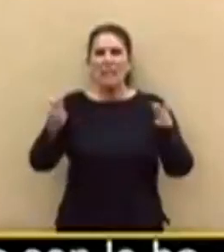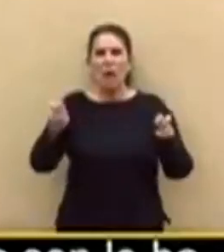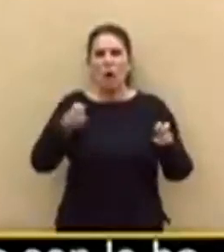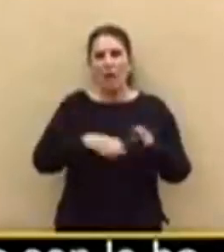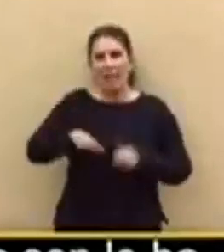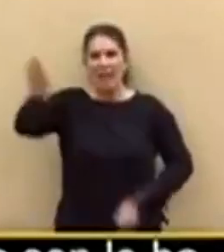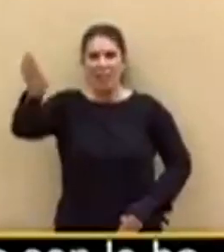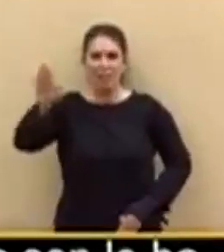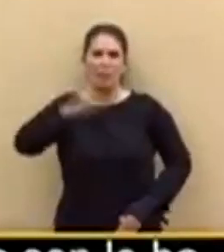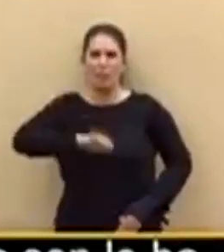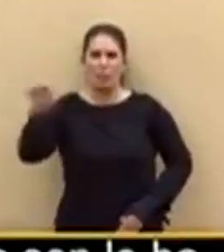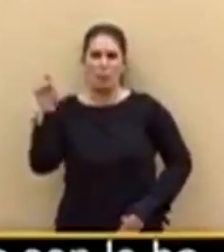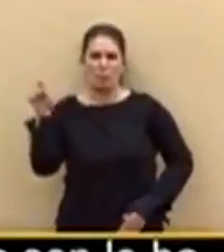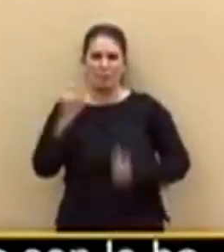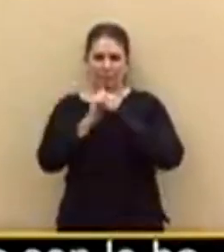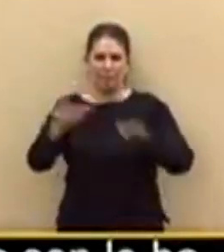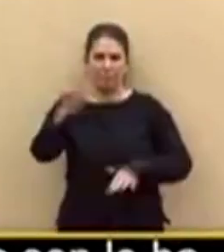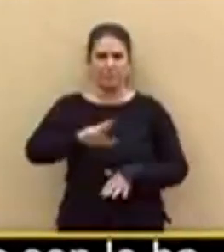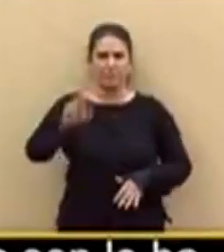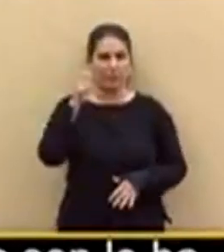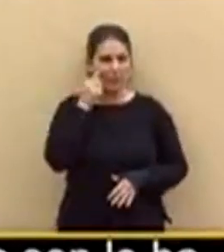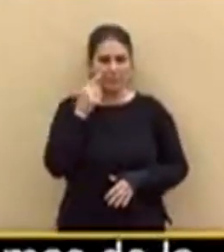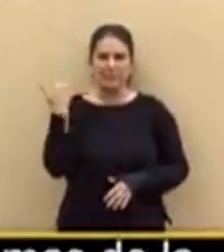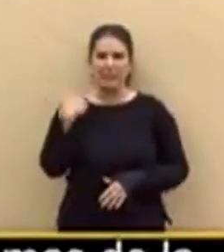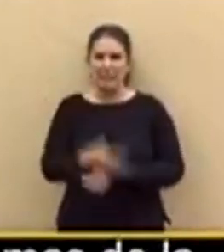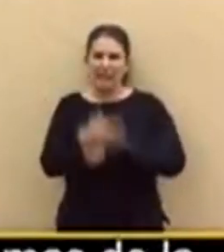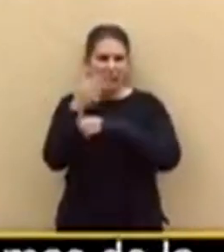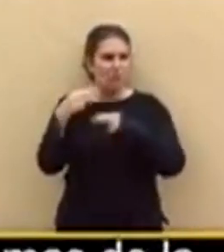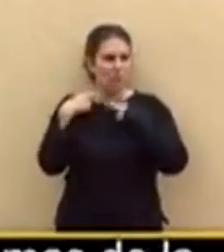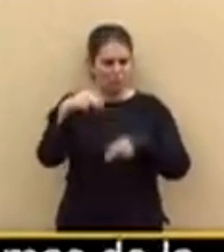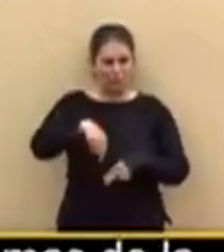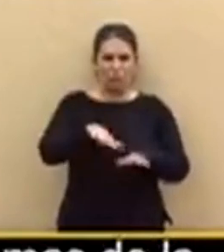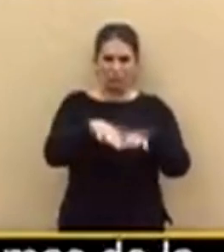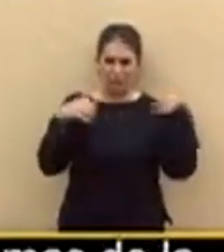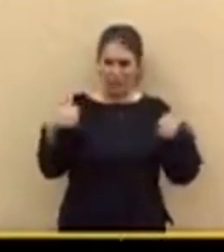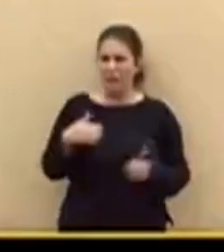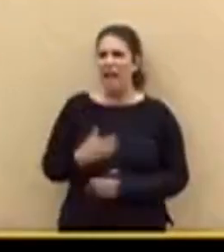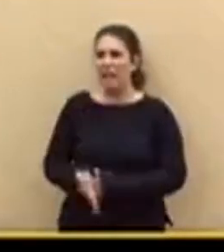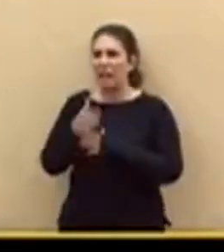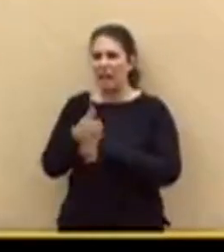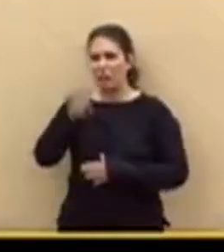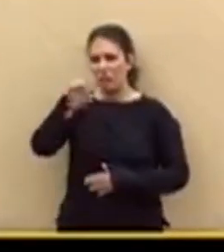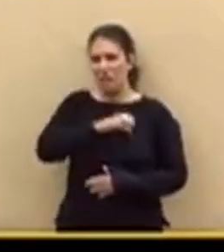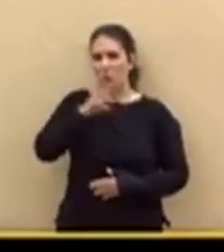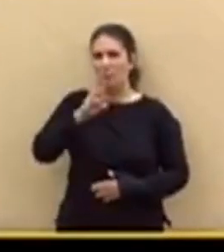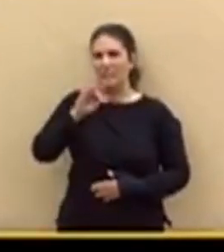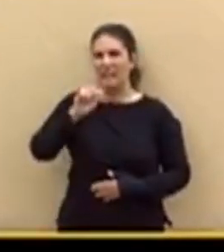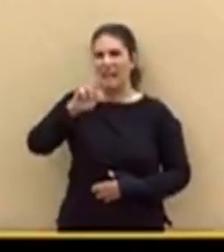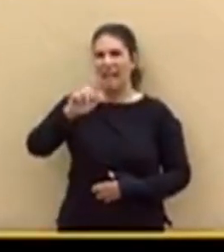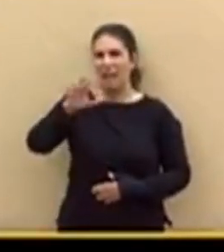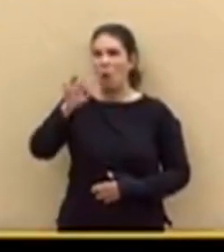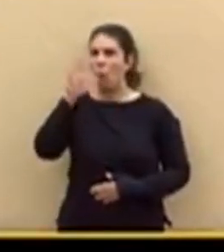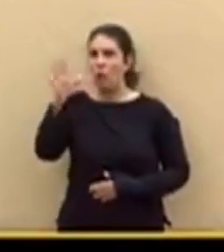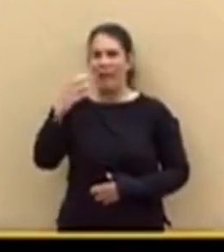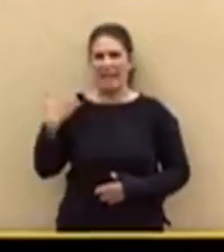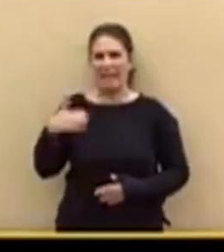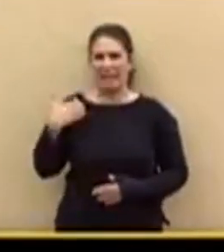Mire, han atacado a diputados de esta Cámara, han atacado al señor Pisarello por su origen argentino y han atacado a mi